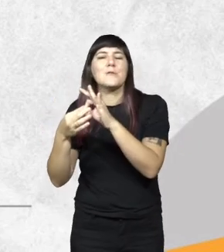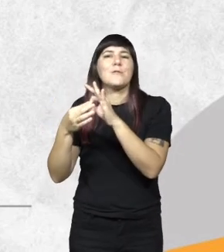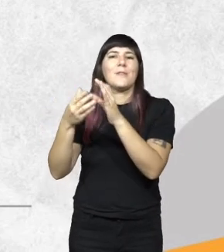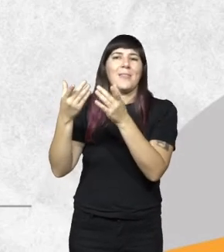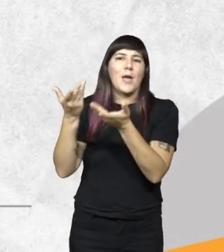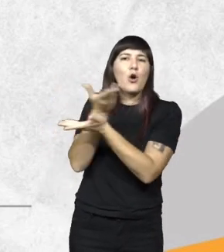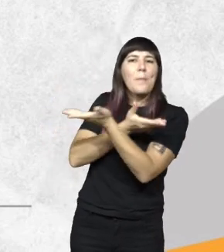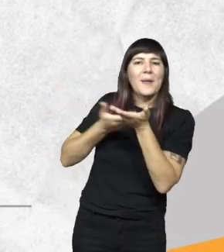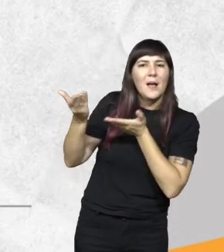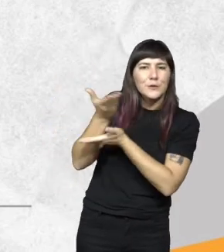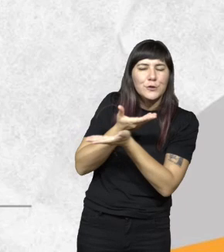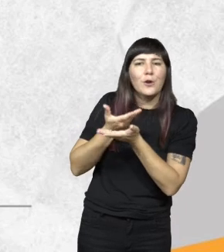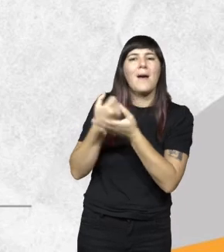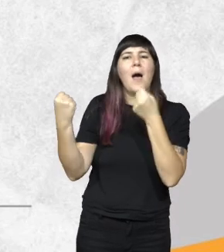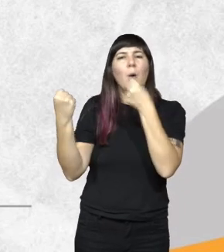acuerdo